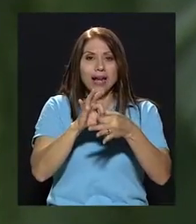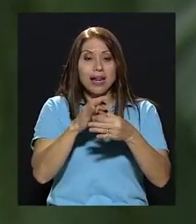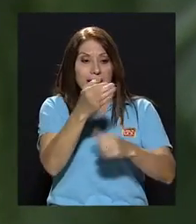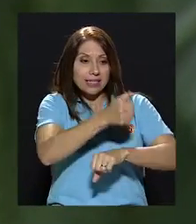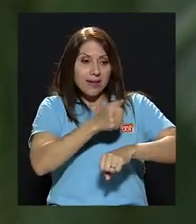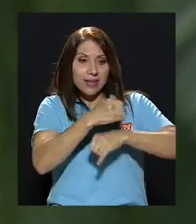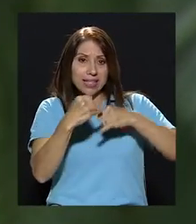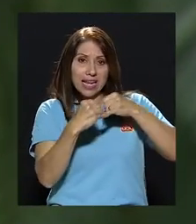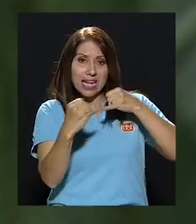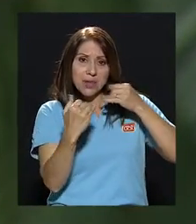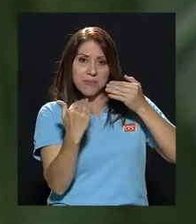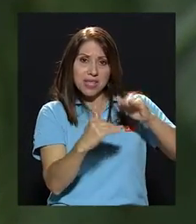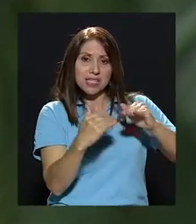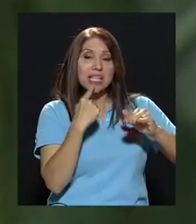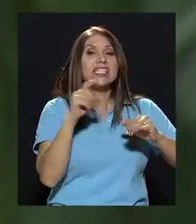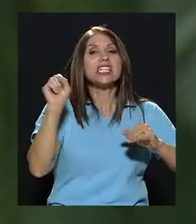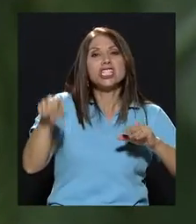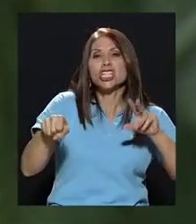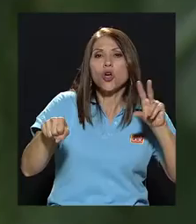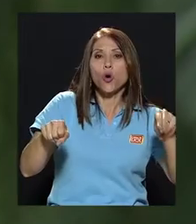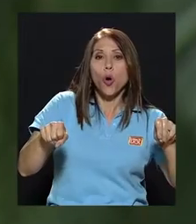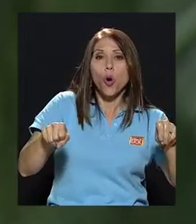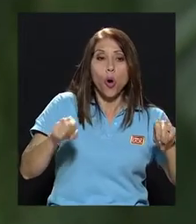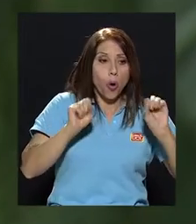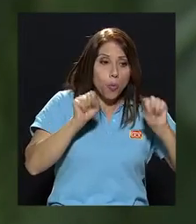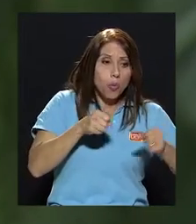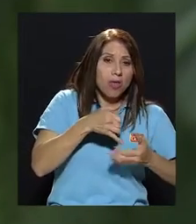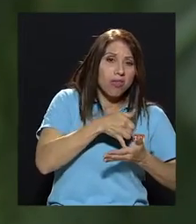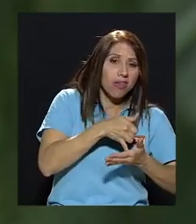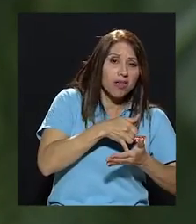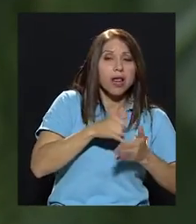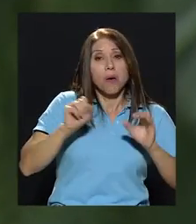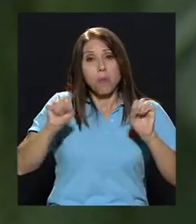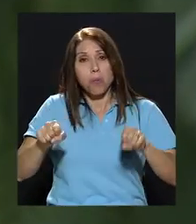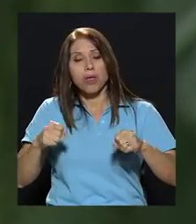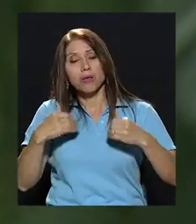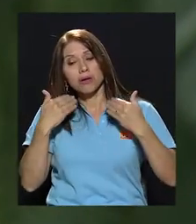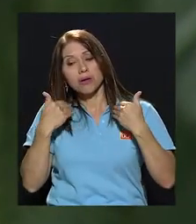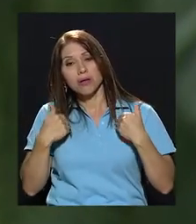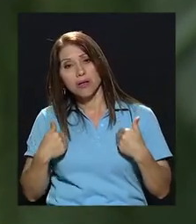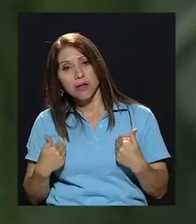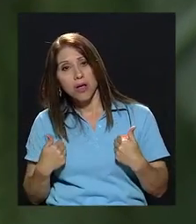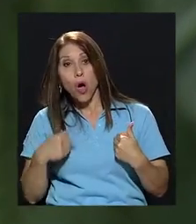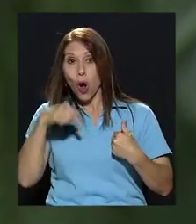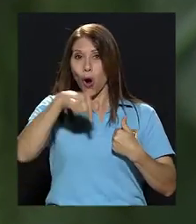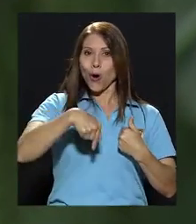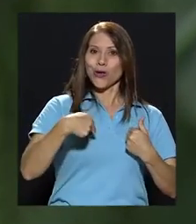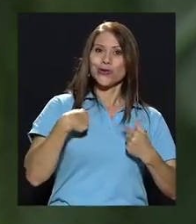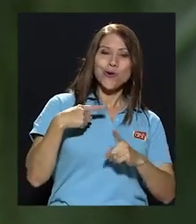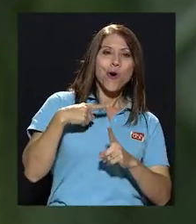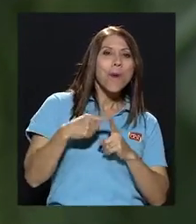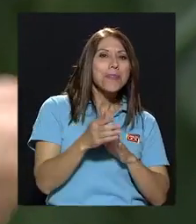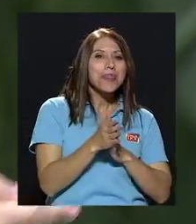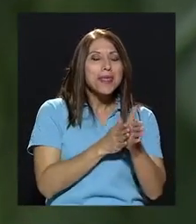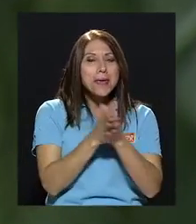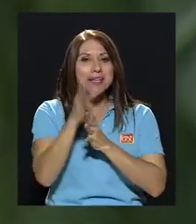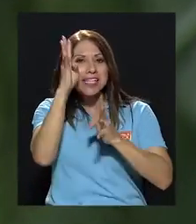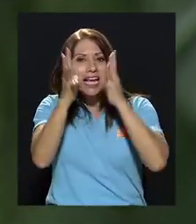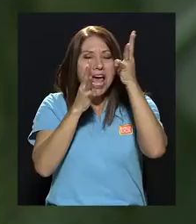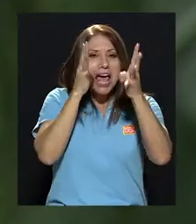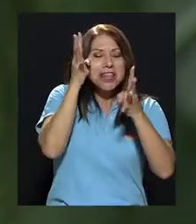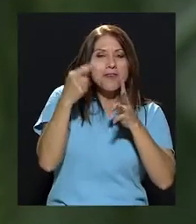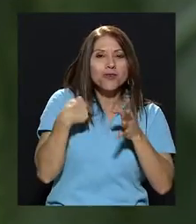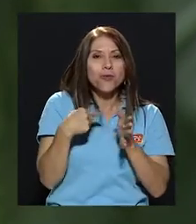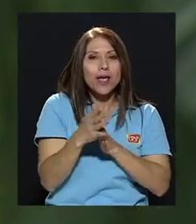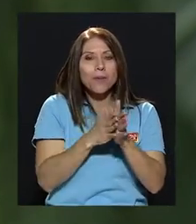o no, me permito estar débil, me permito estar cansado. Hoy amanecí muy optimista, muy creativo y voy a aprovechar